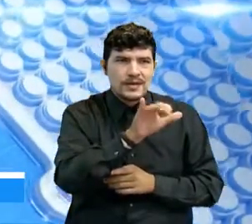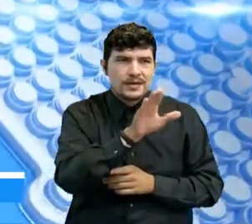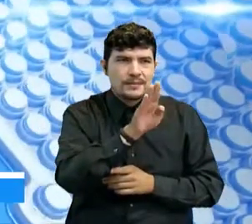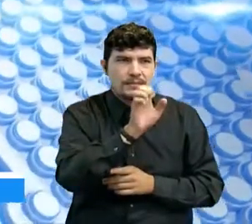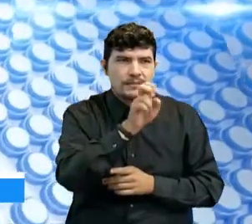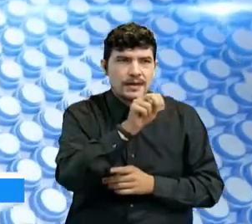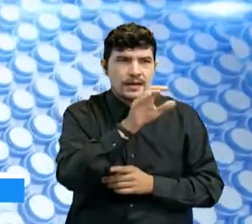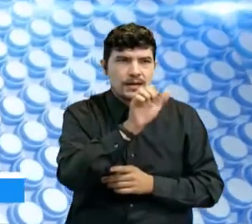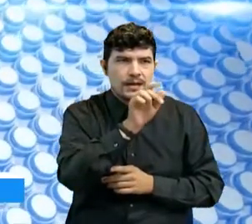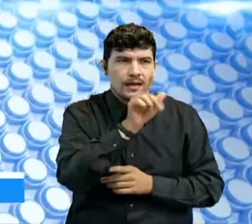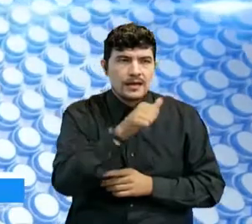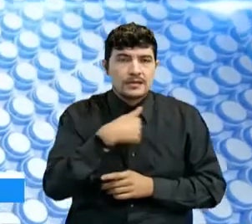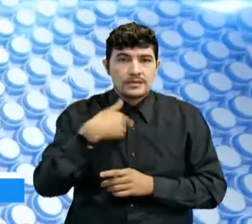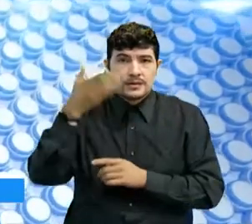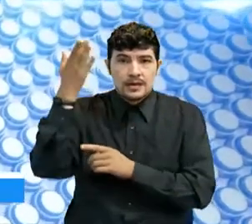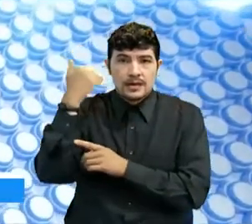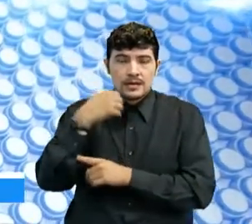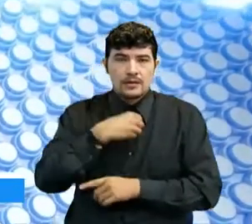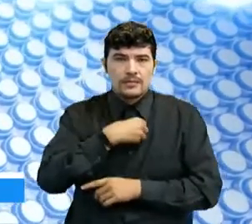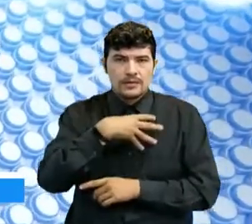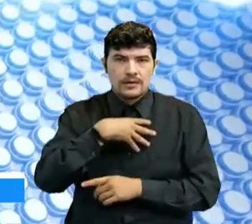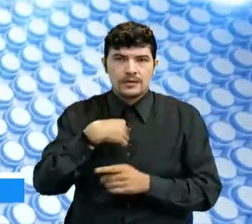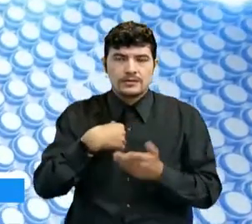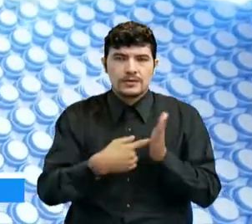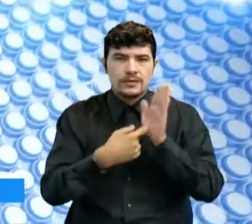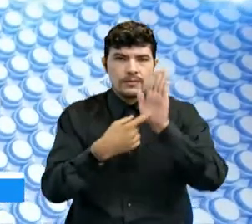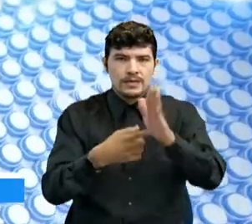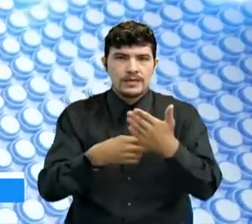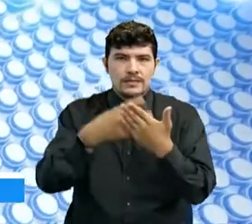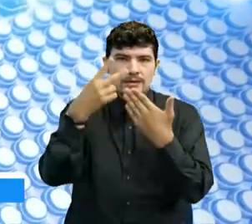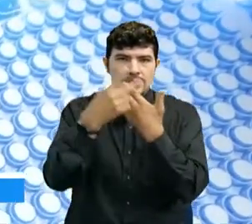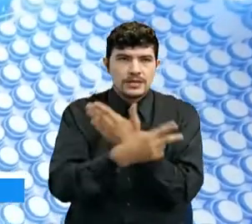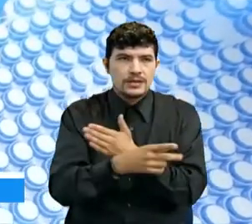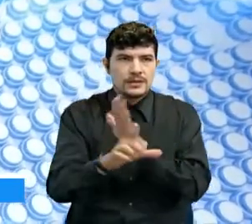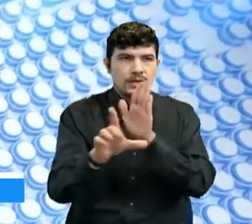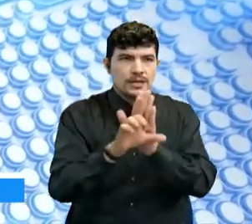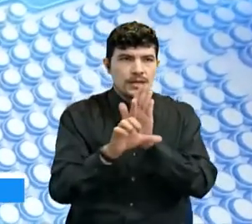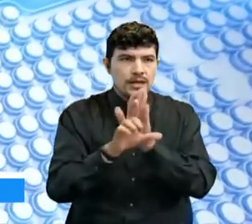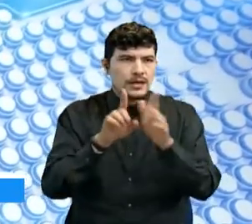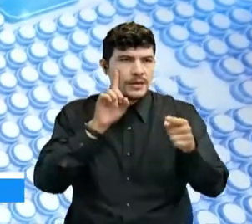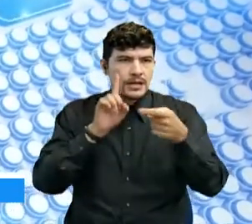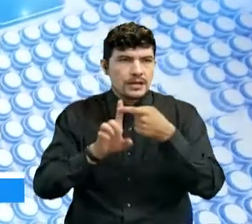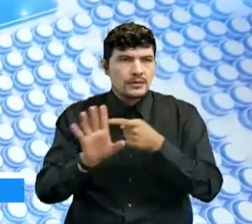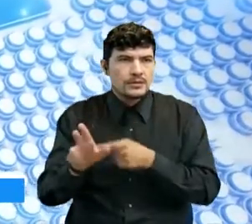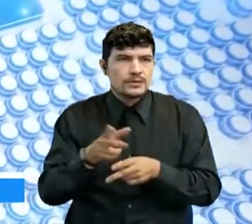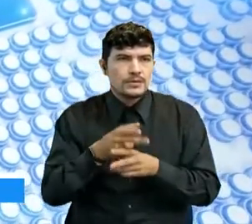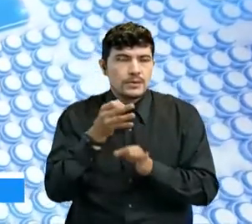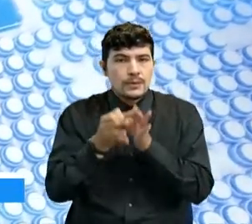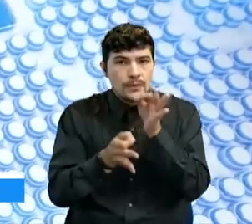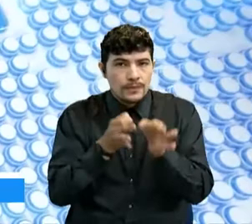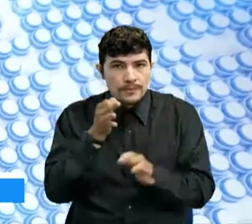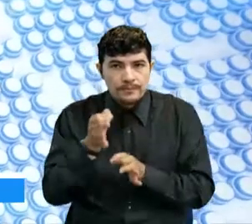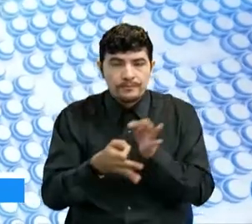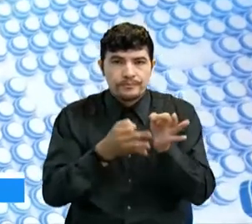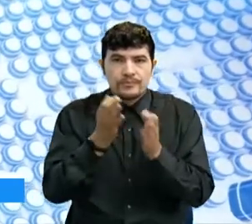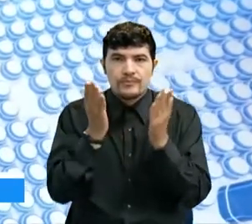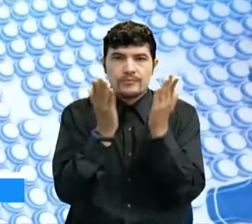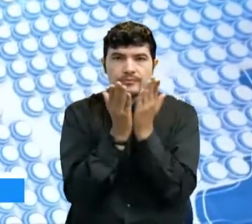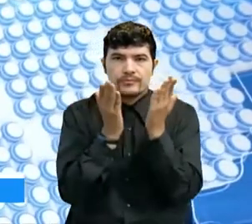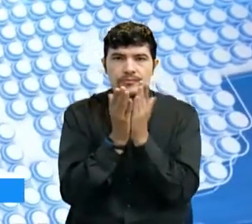tuve la oportunidad de presentar unos proyectos de ley, cuatro proyectos de ley en favor de la educación. Por eso ayer lo